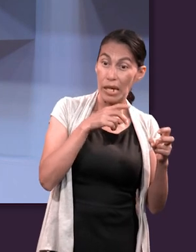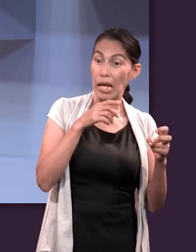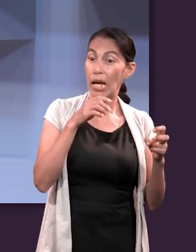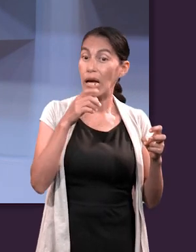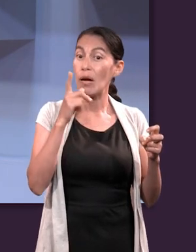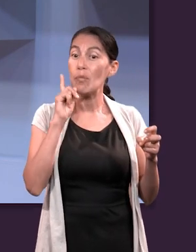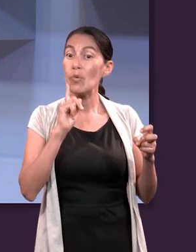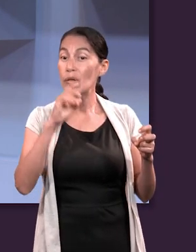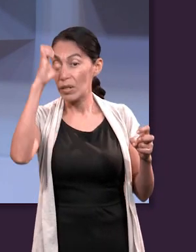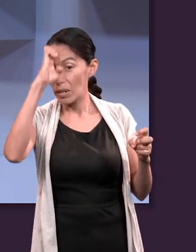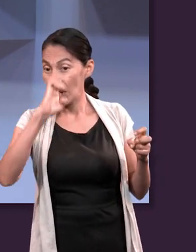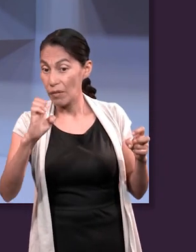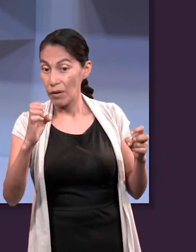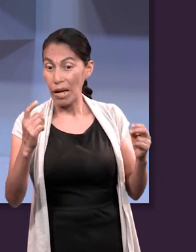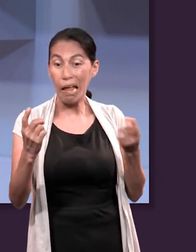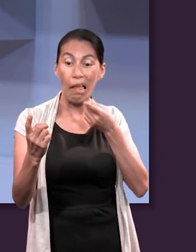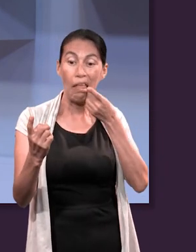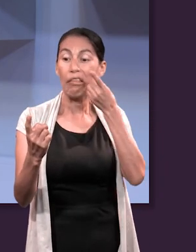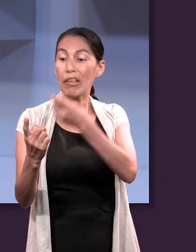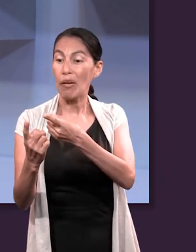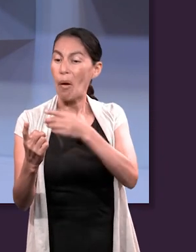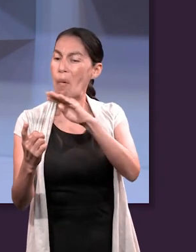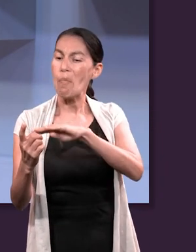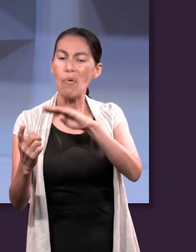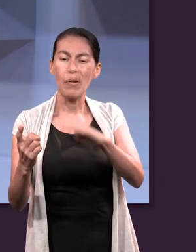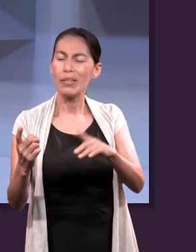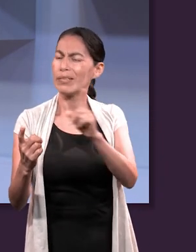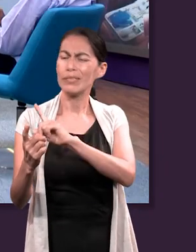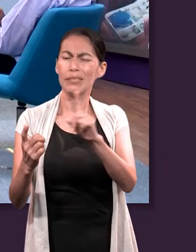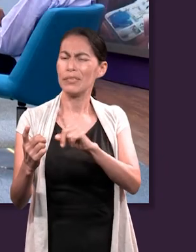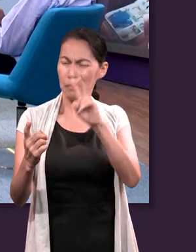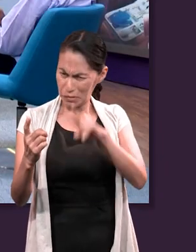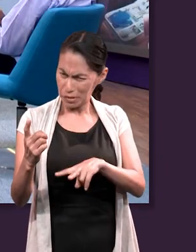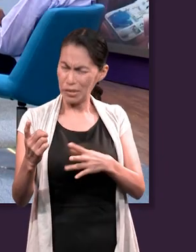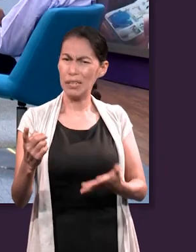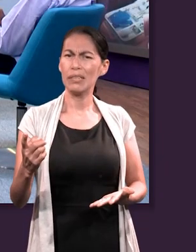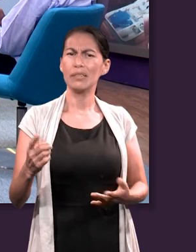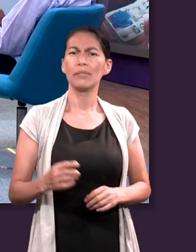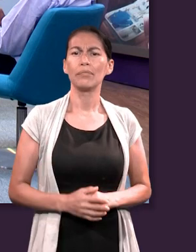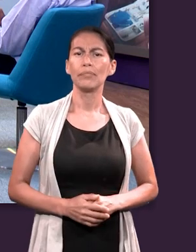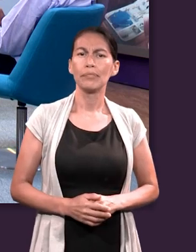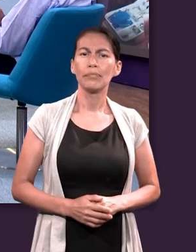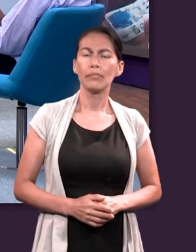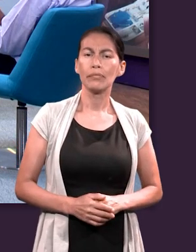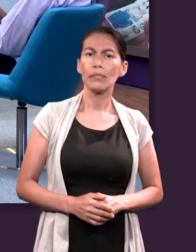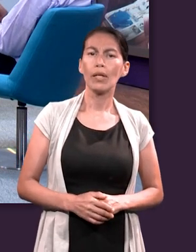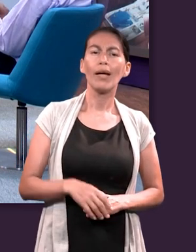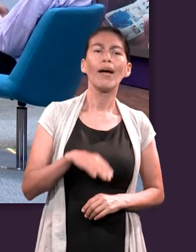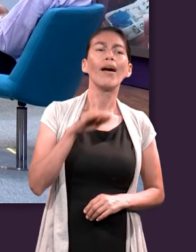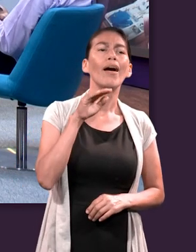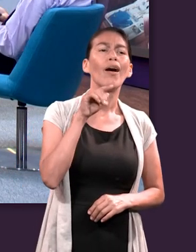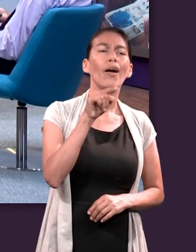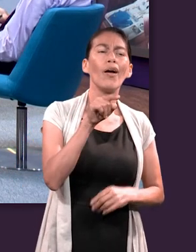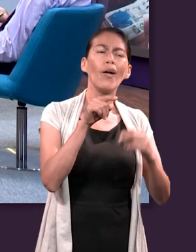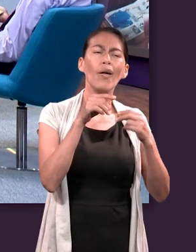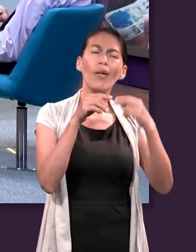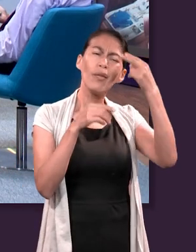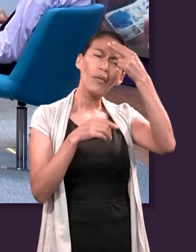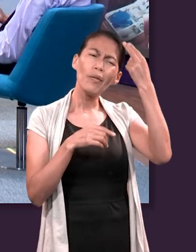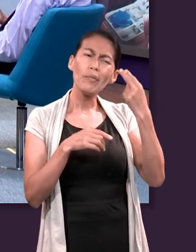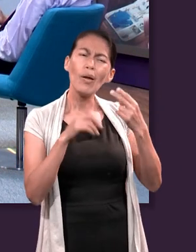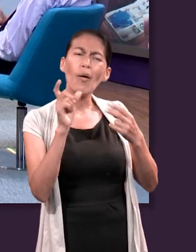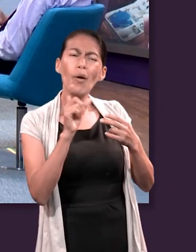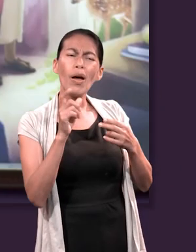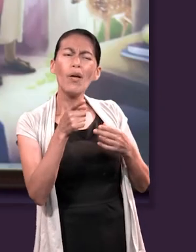No es cierto, no van a morir. Noemi, ¿cuándo escuchaste tú la última vez esa